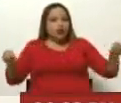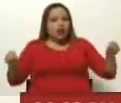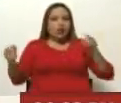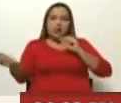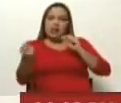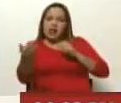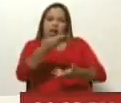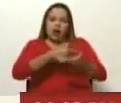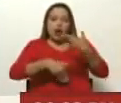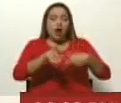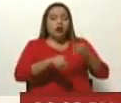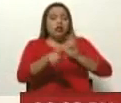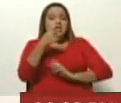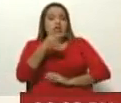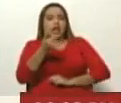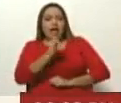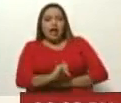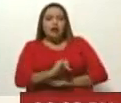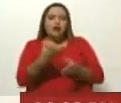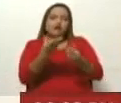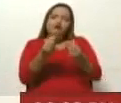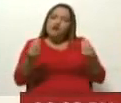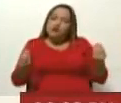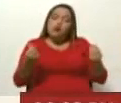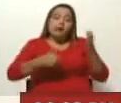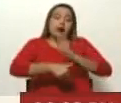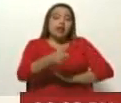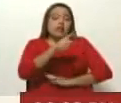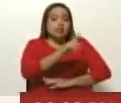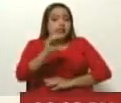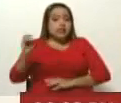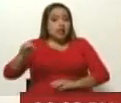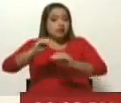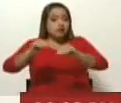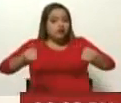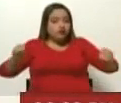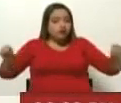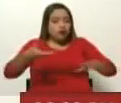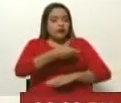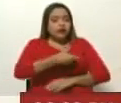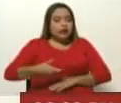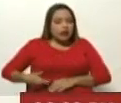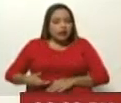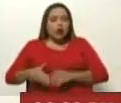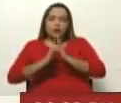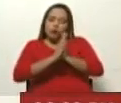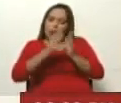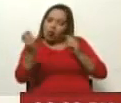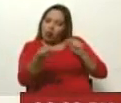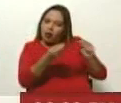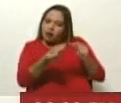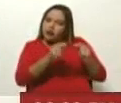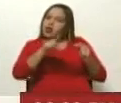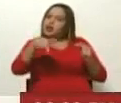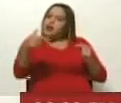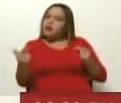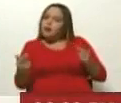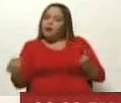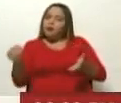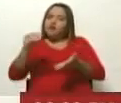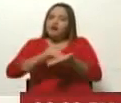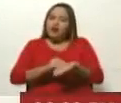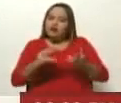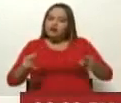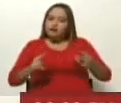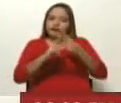incluso quienes dicen que hay centenas de llamados al diálogo del presidente. Volvemos a México después de un camino que ha sido difícil porque